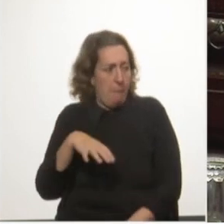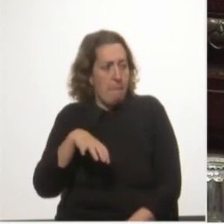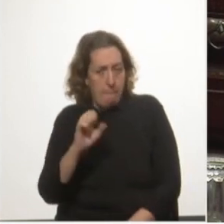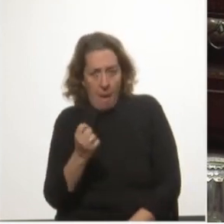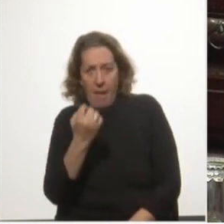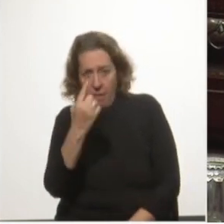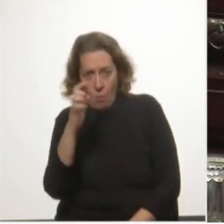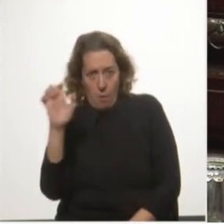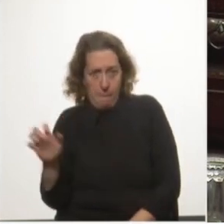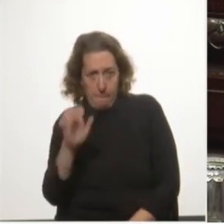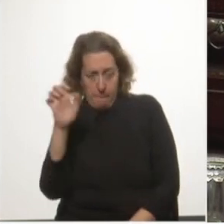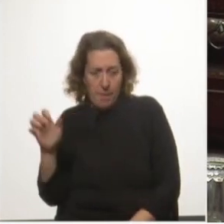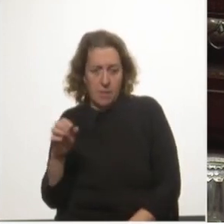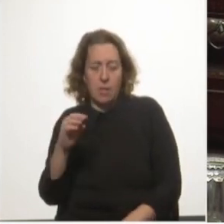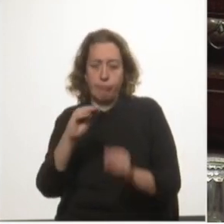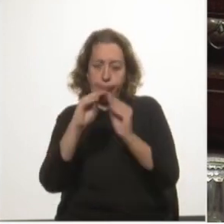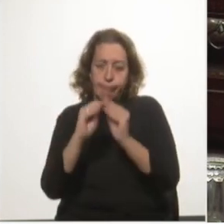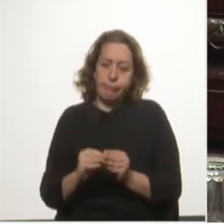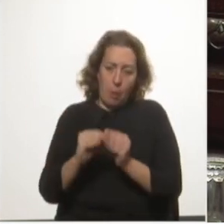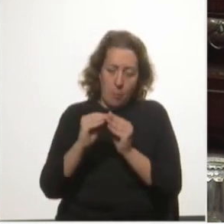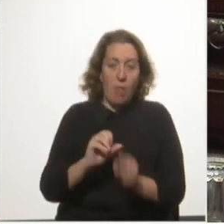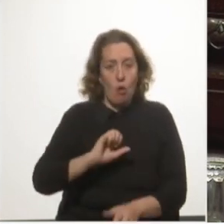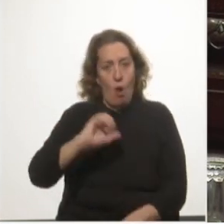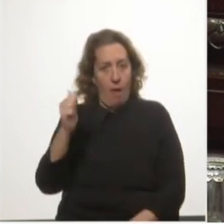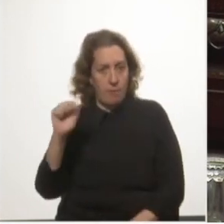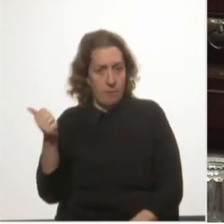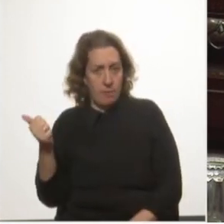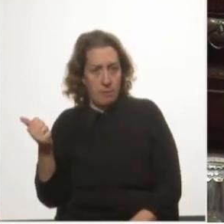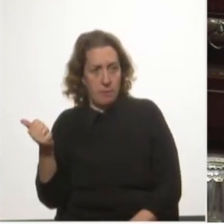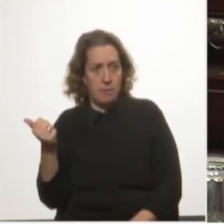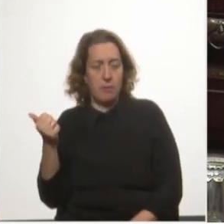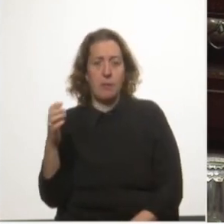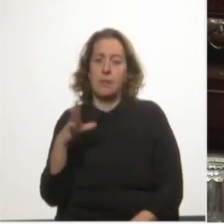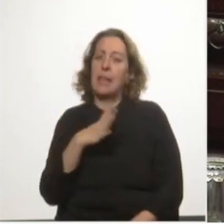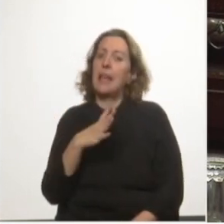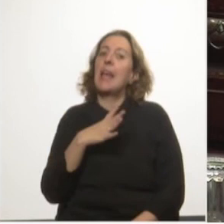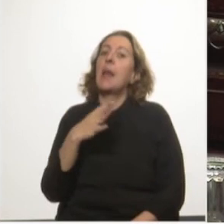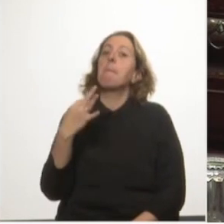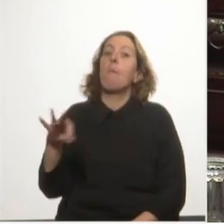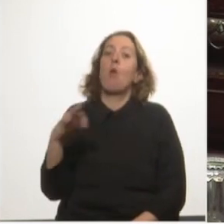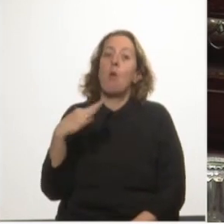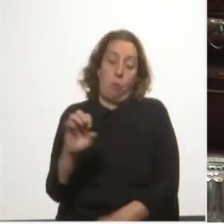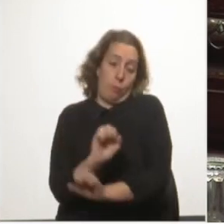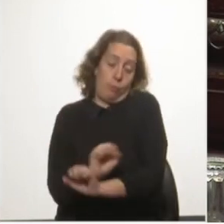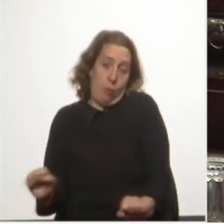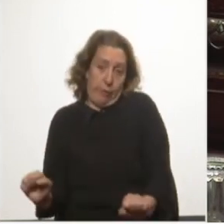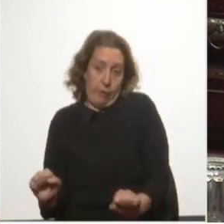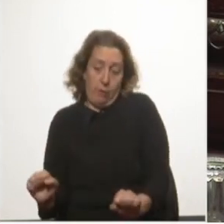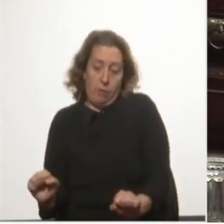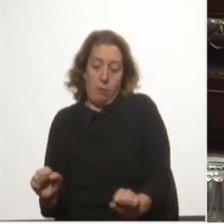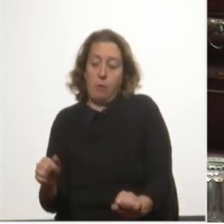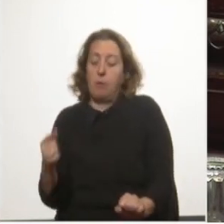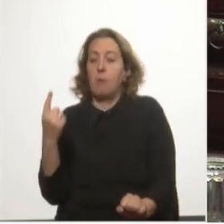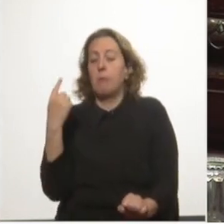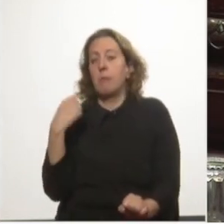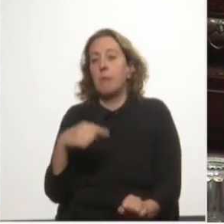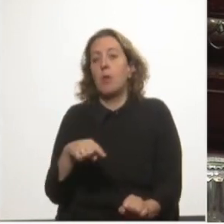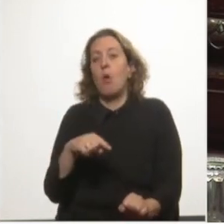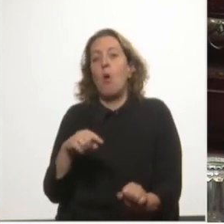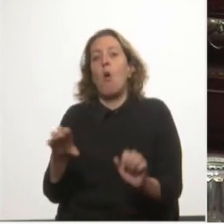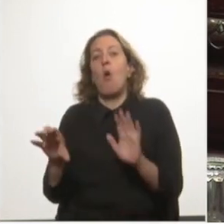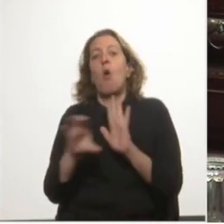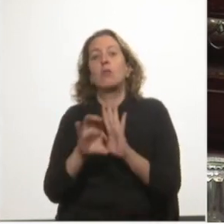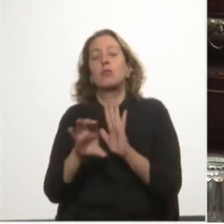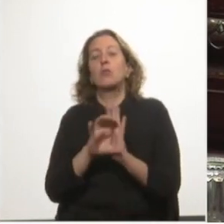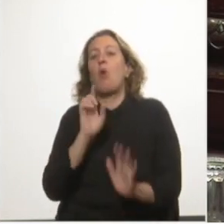empresa operando con ganancias. La constitución de un monopolio es posible, pero la constitución obliga a